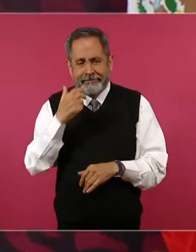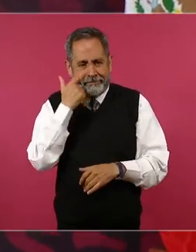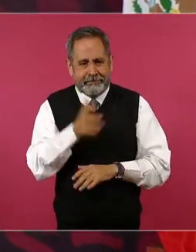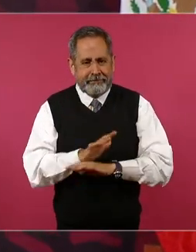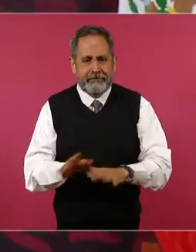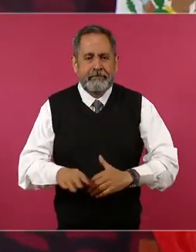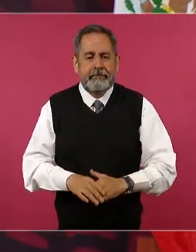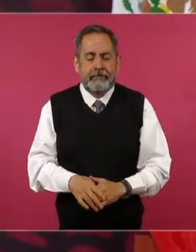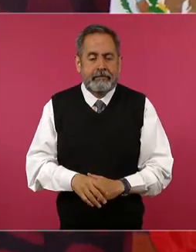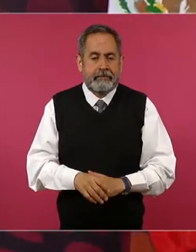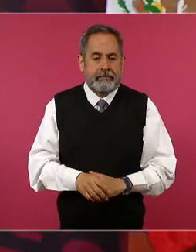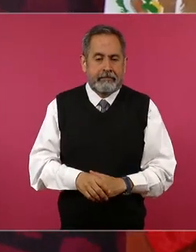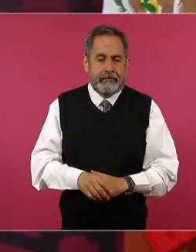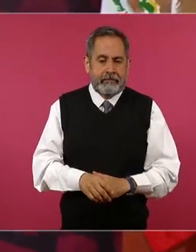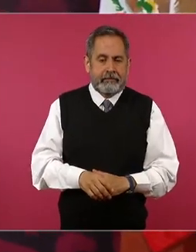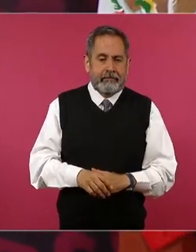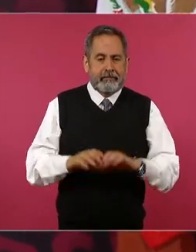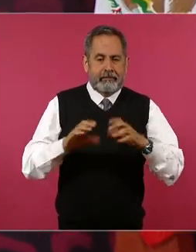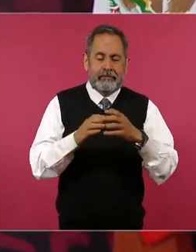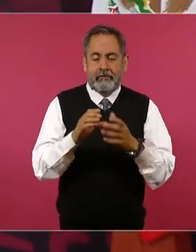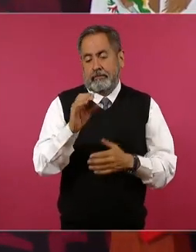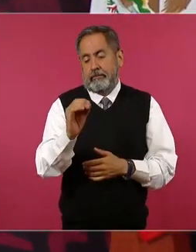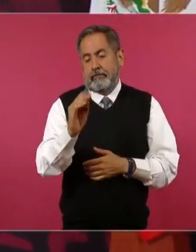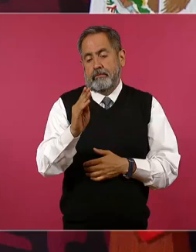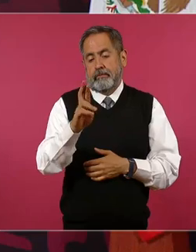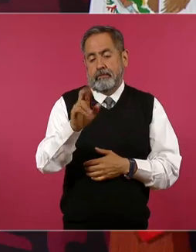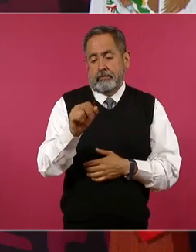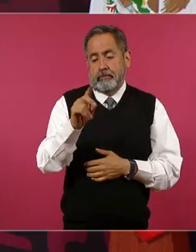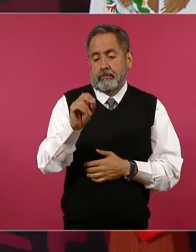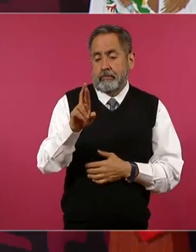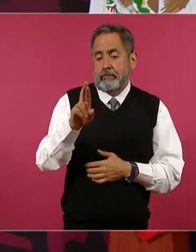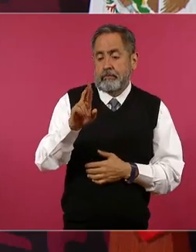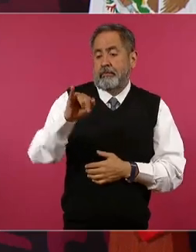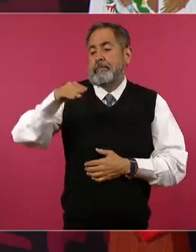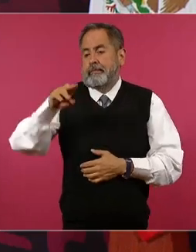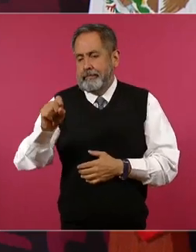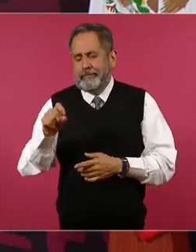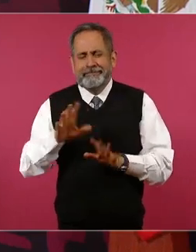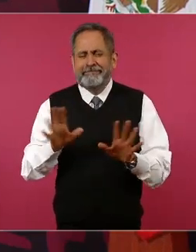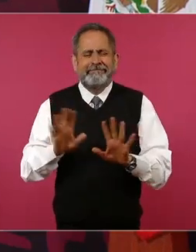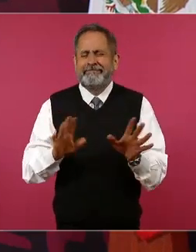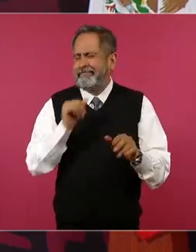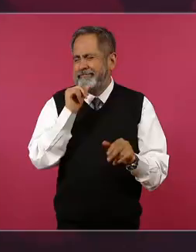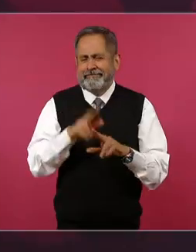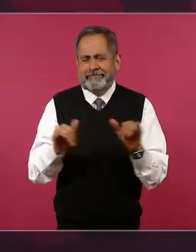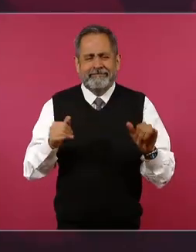el obradorismo este